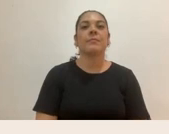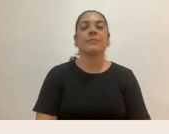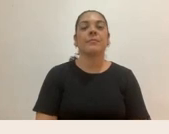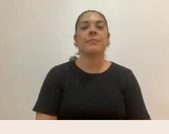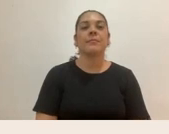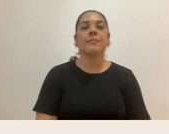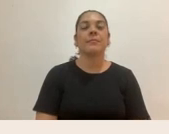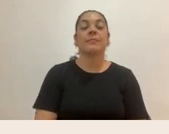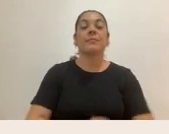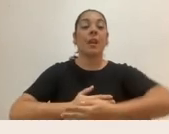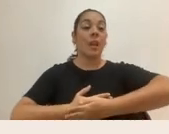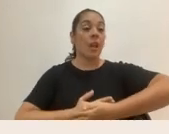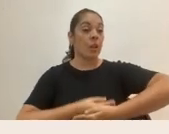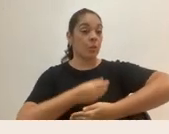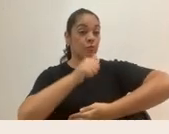Amamantar